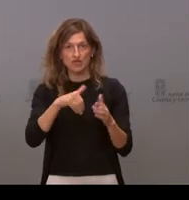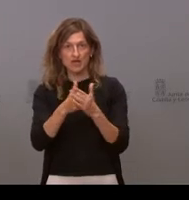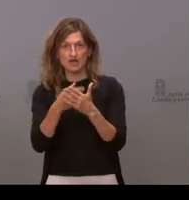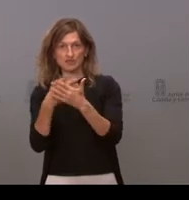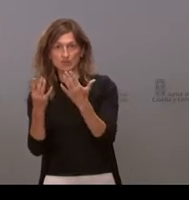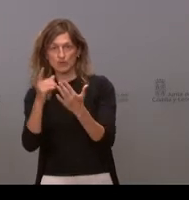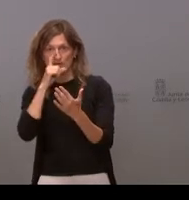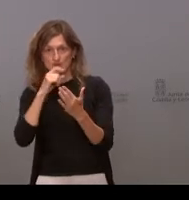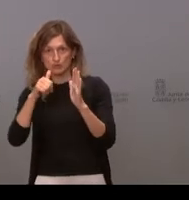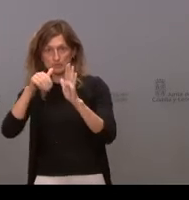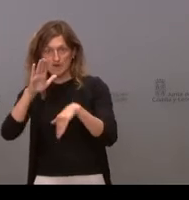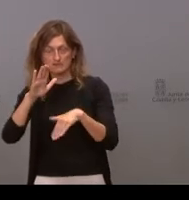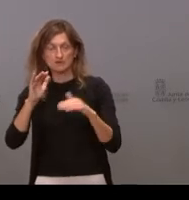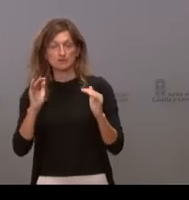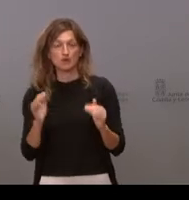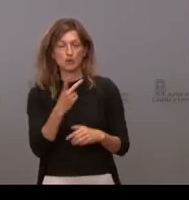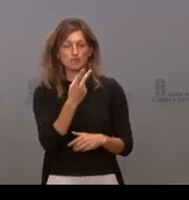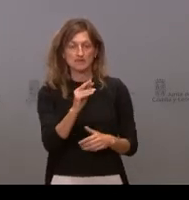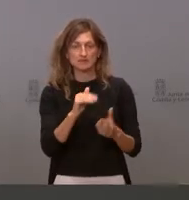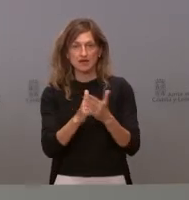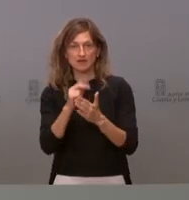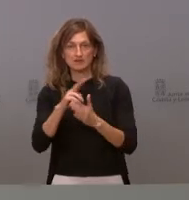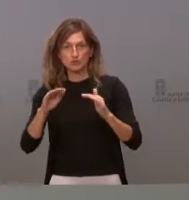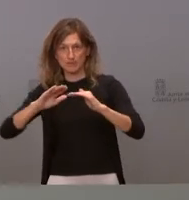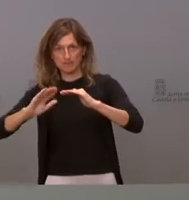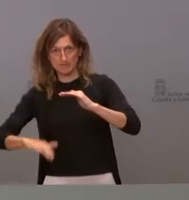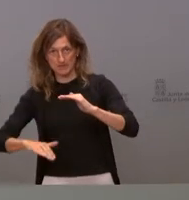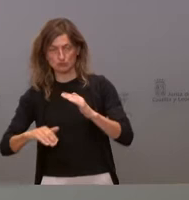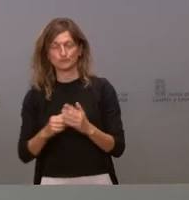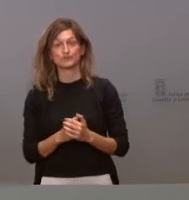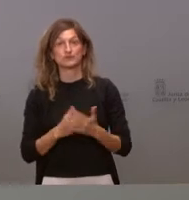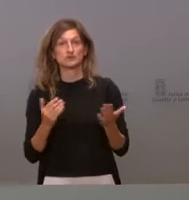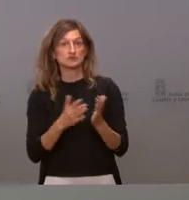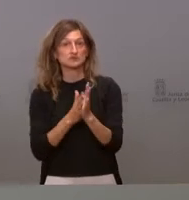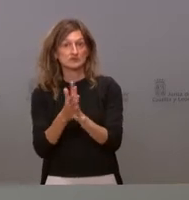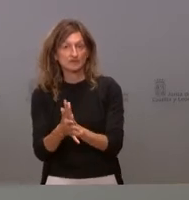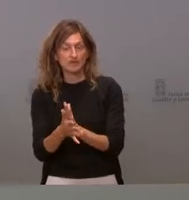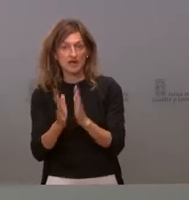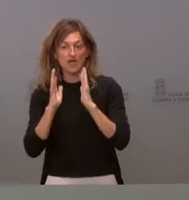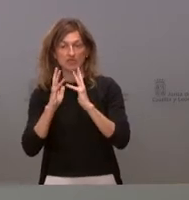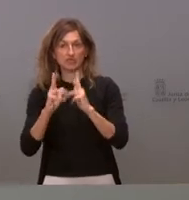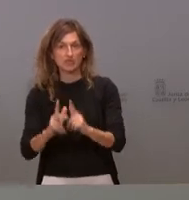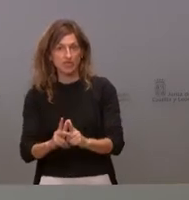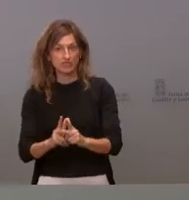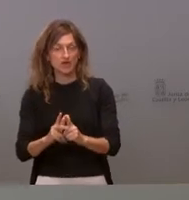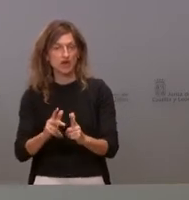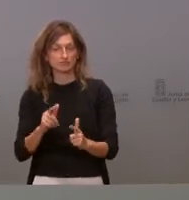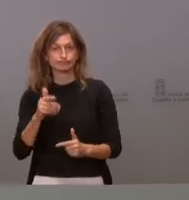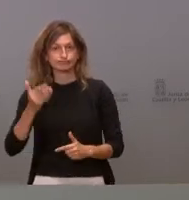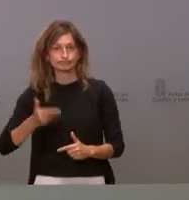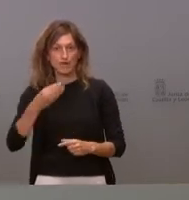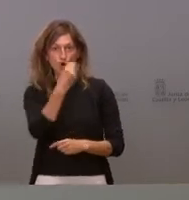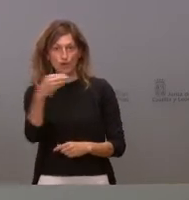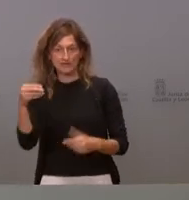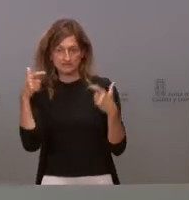años, pero por debajo en los 20 a los 29 años. Por lo tanto, se sigue produciendo una incidencia muy importante en nuestros